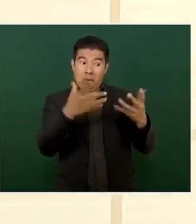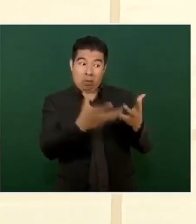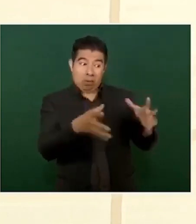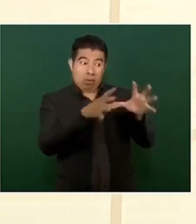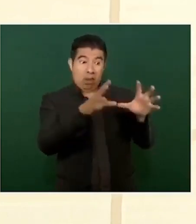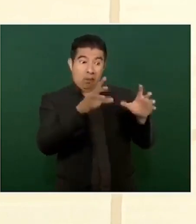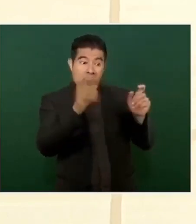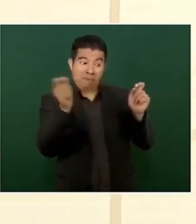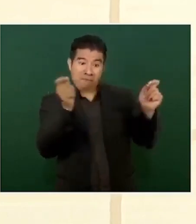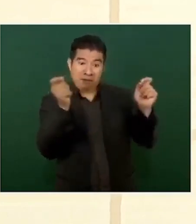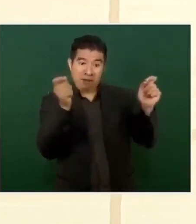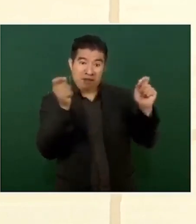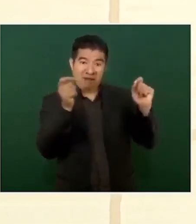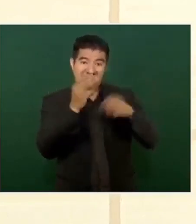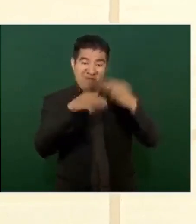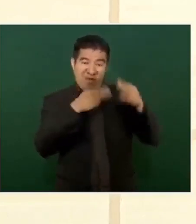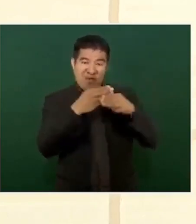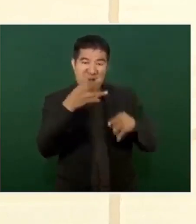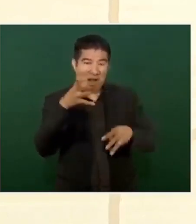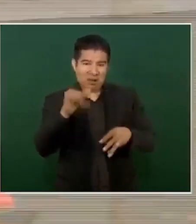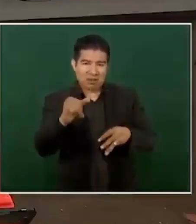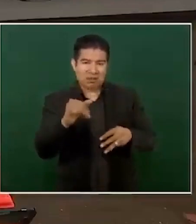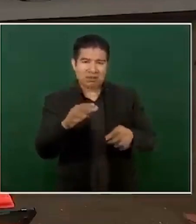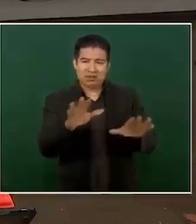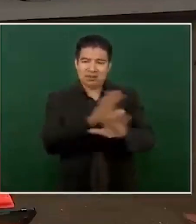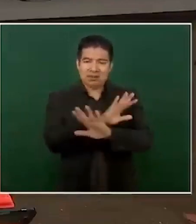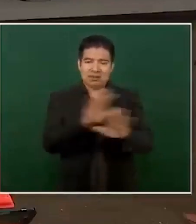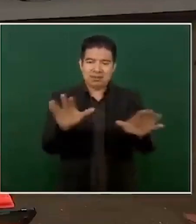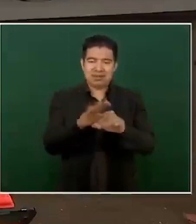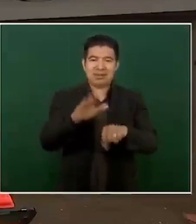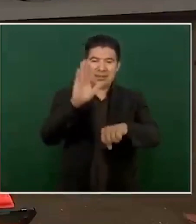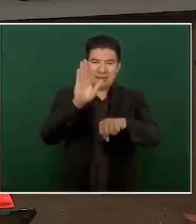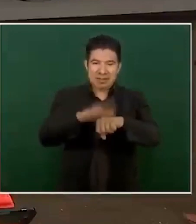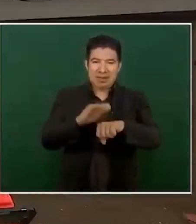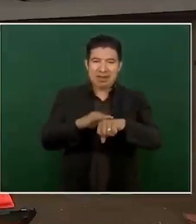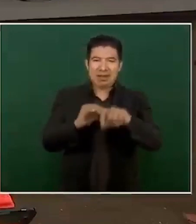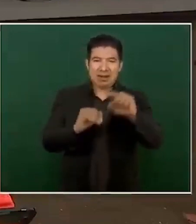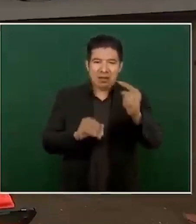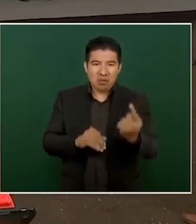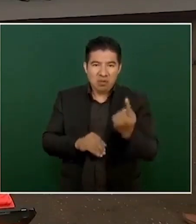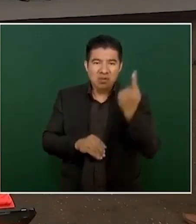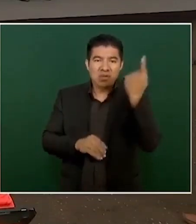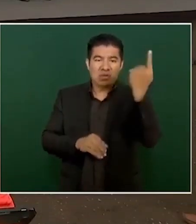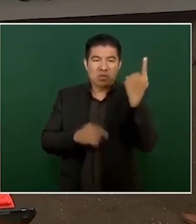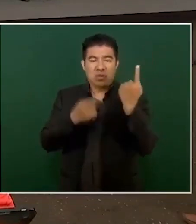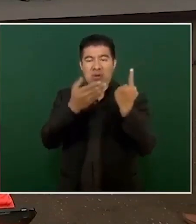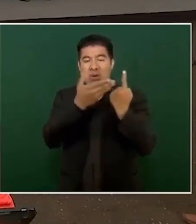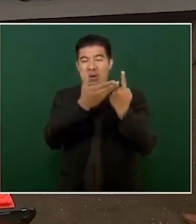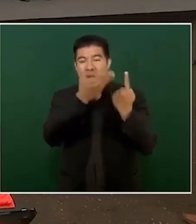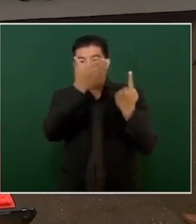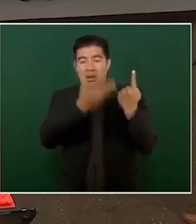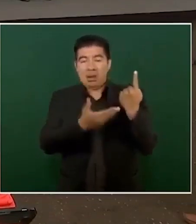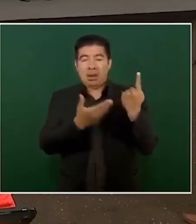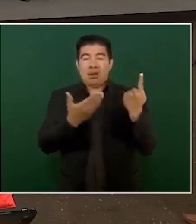Y no olviden Lo que decía Ese gigante De las Américas El presidente